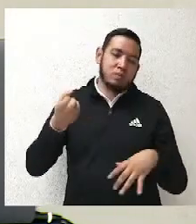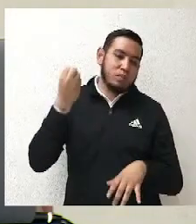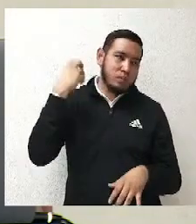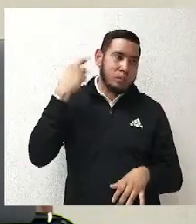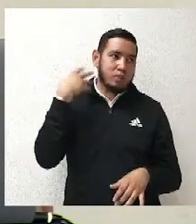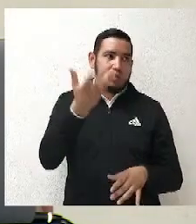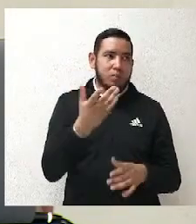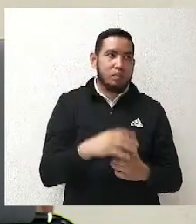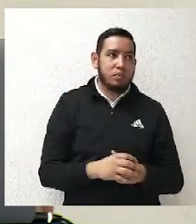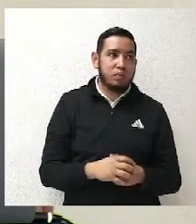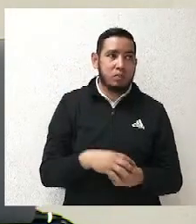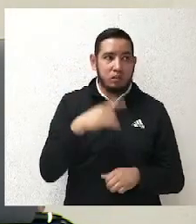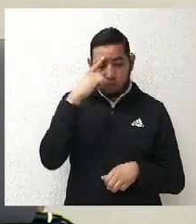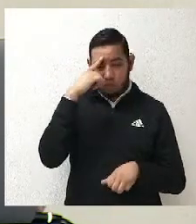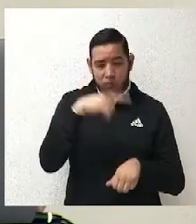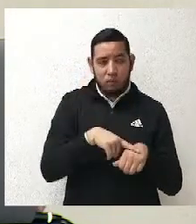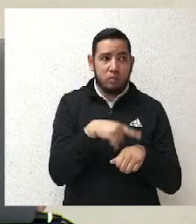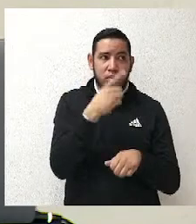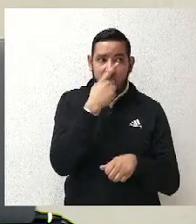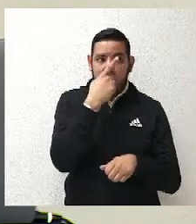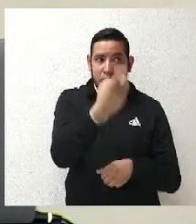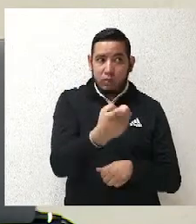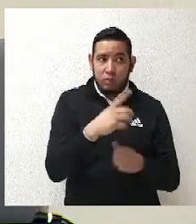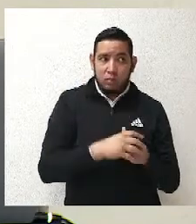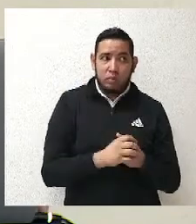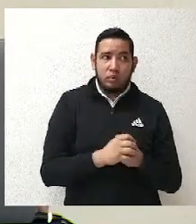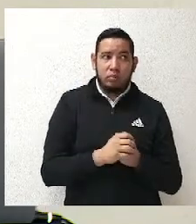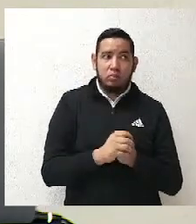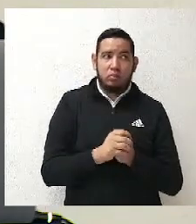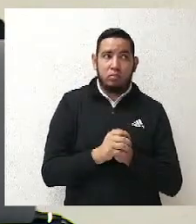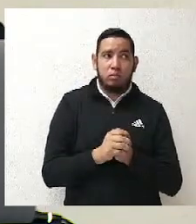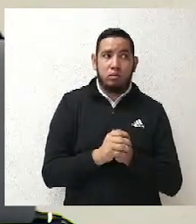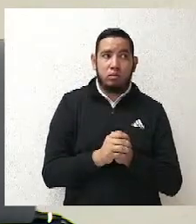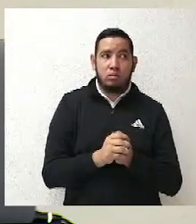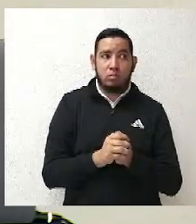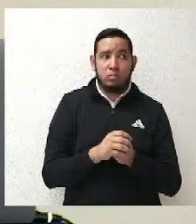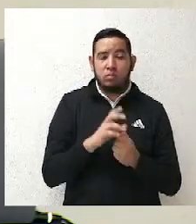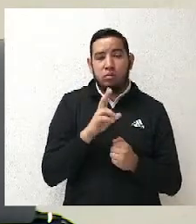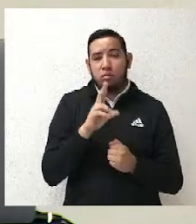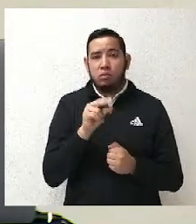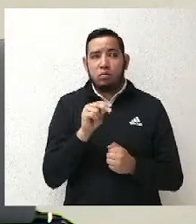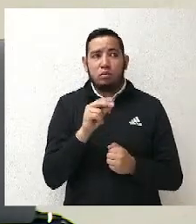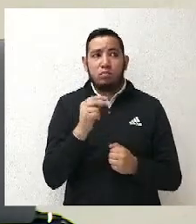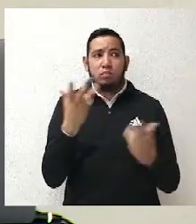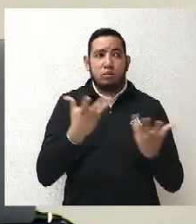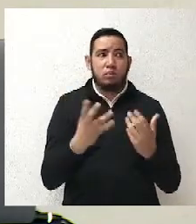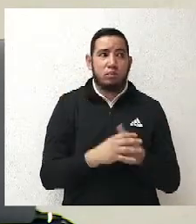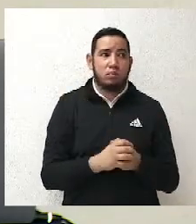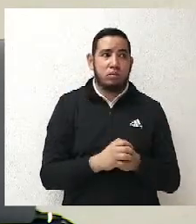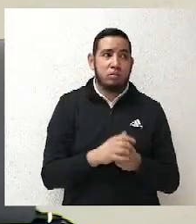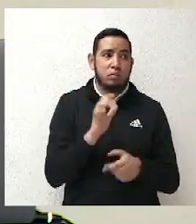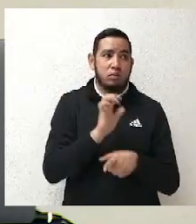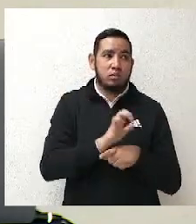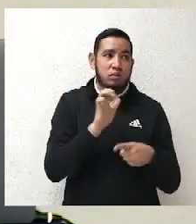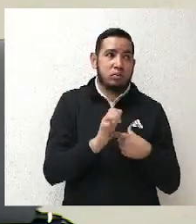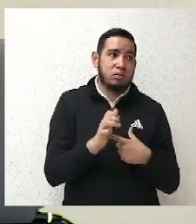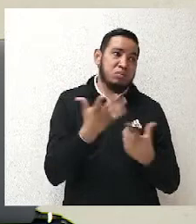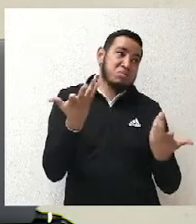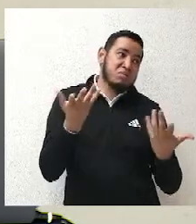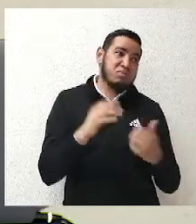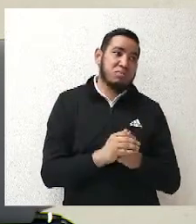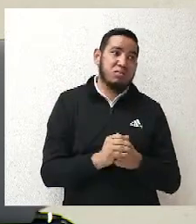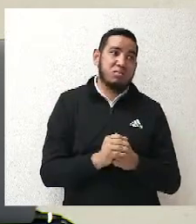convocatoria, creo que sí hay, pero no estoy seguro, pero sí estaba firme, no, ¿verdad? No, entonces, pero bueno, aún así